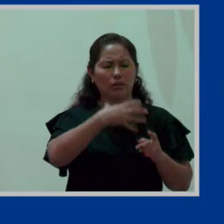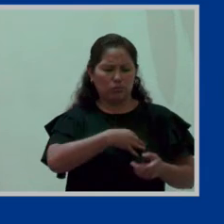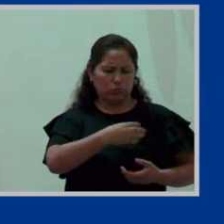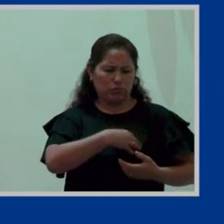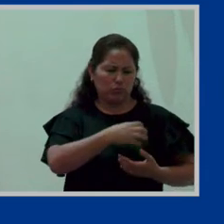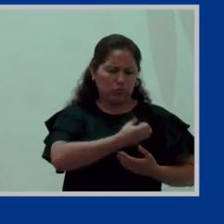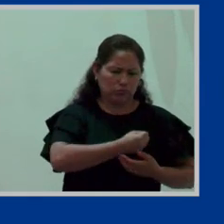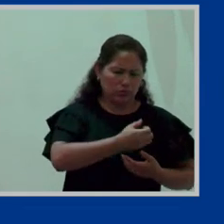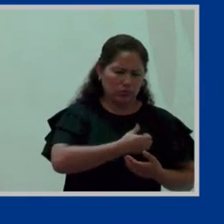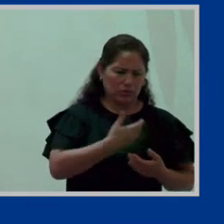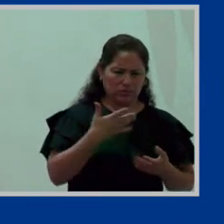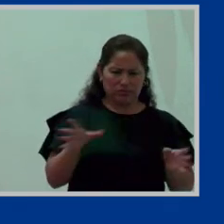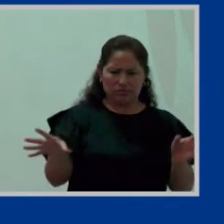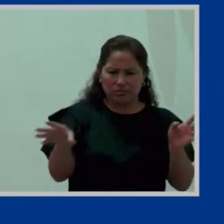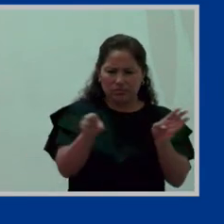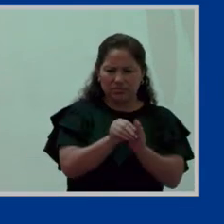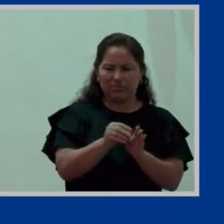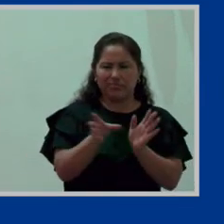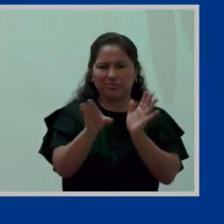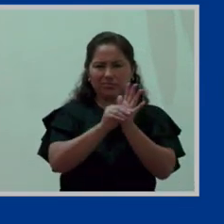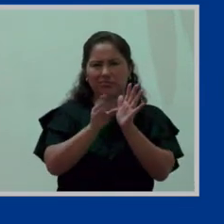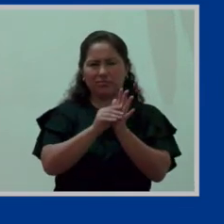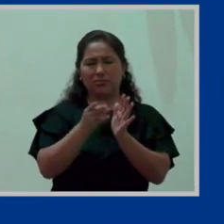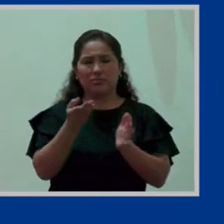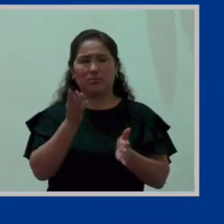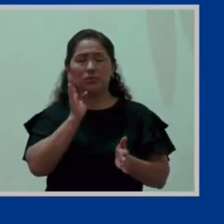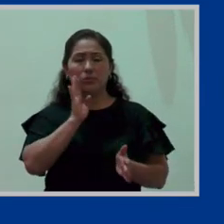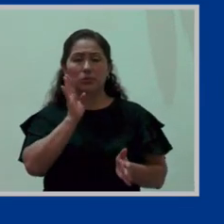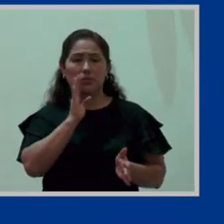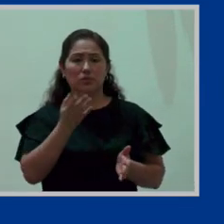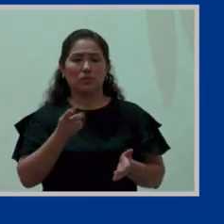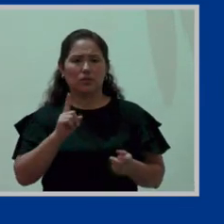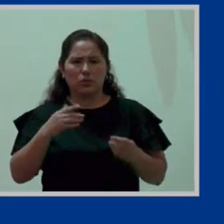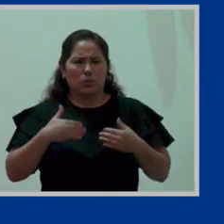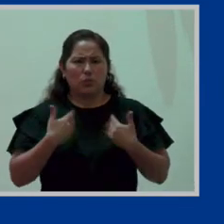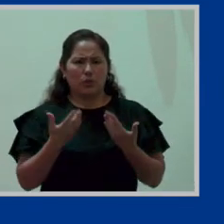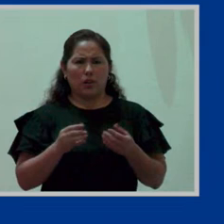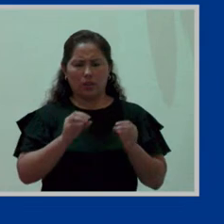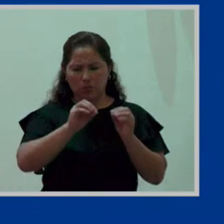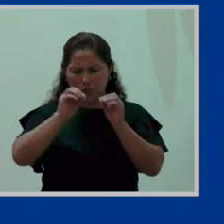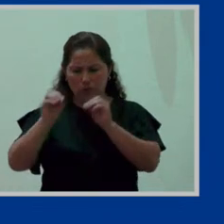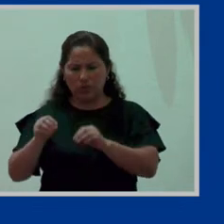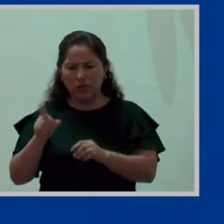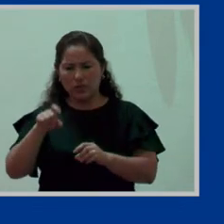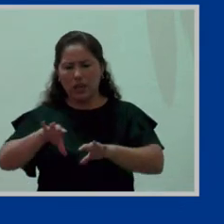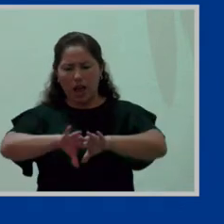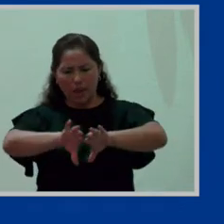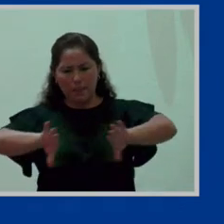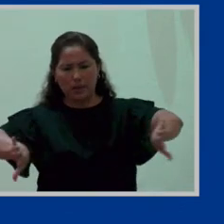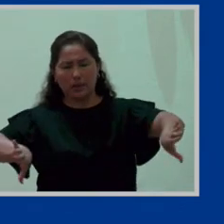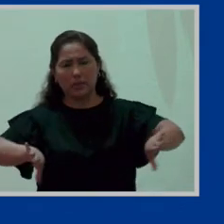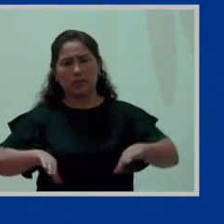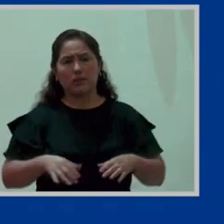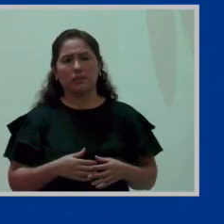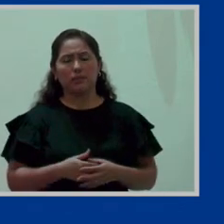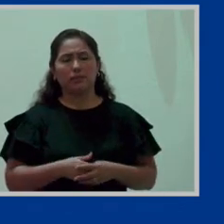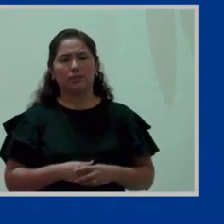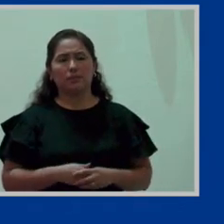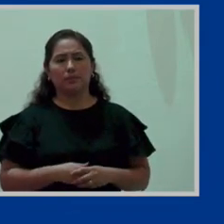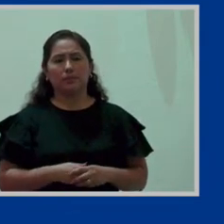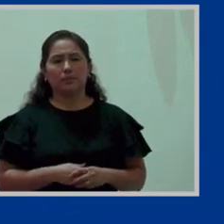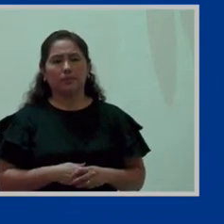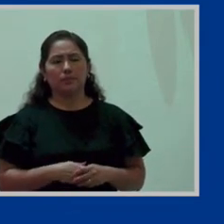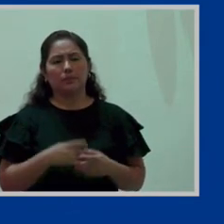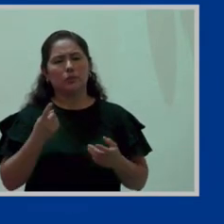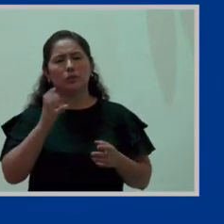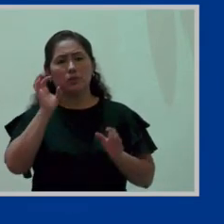Motivo por el cual se le recomiendo que, por favor, reubique el servicio de lactario. Por dar simplemente